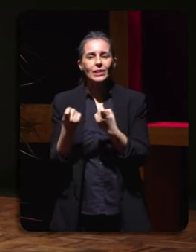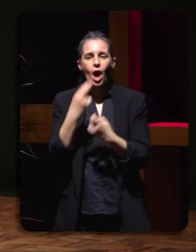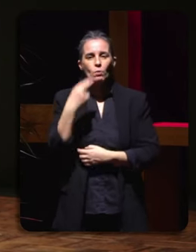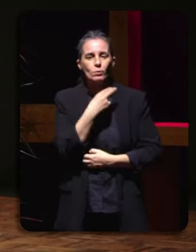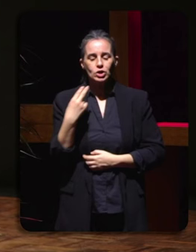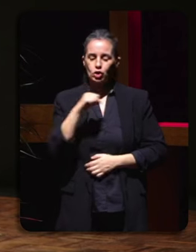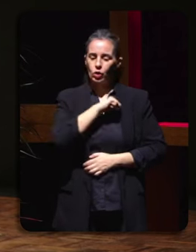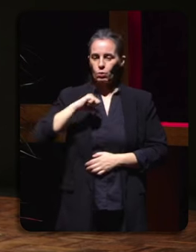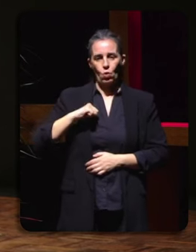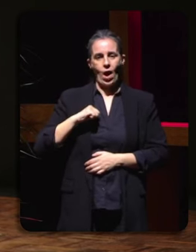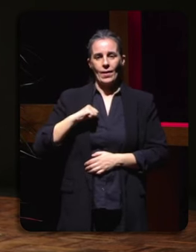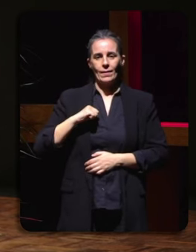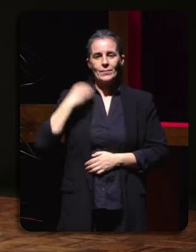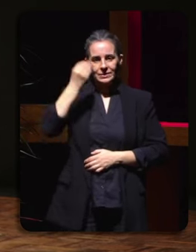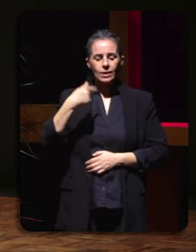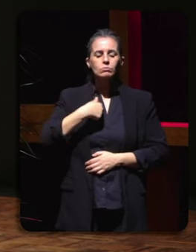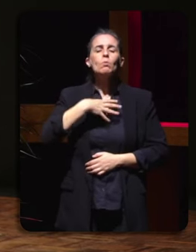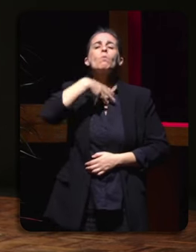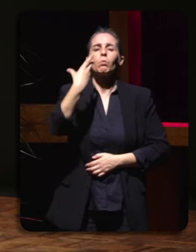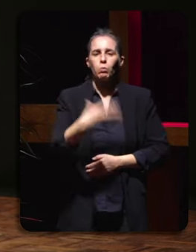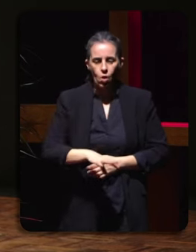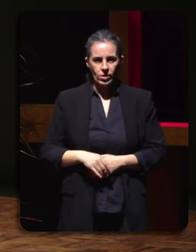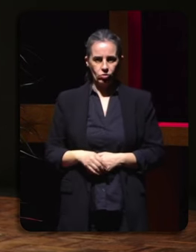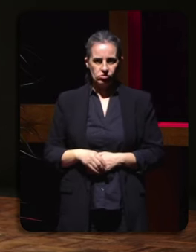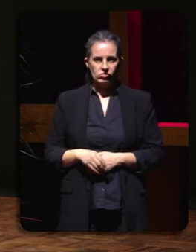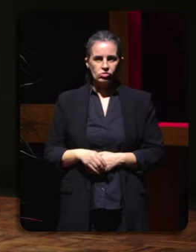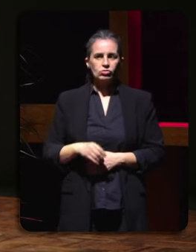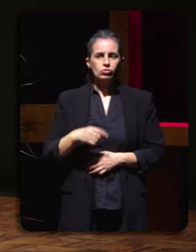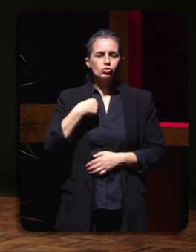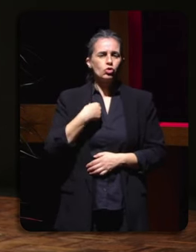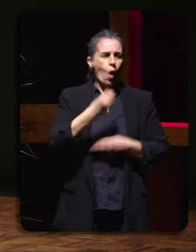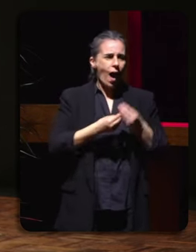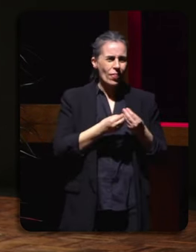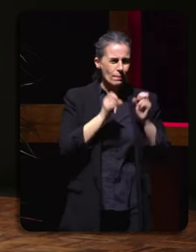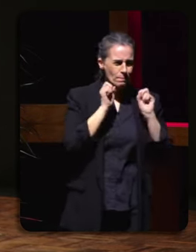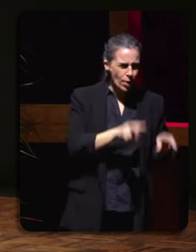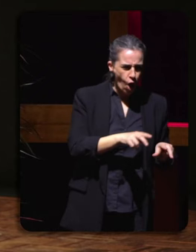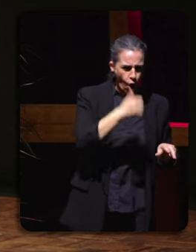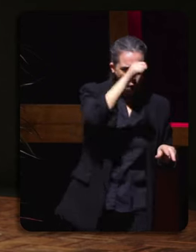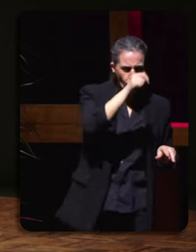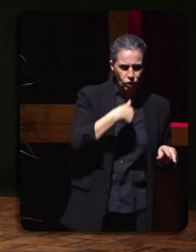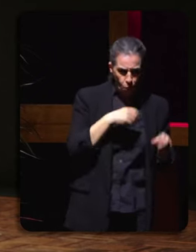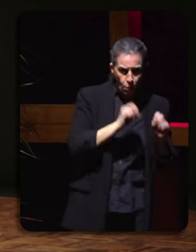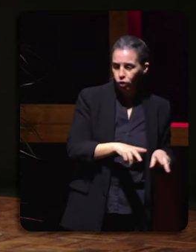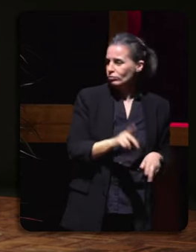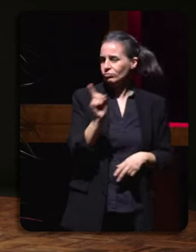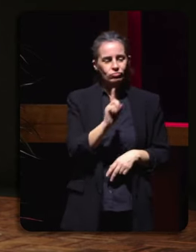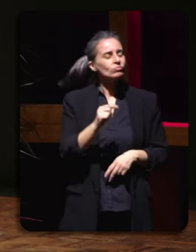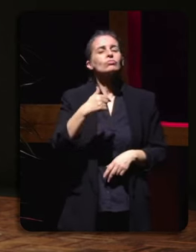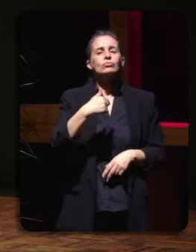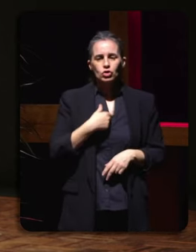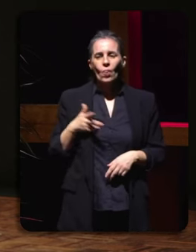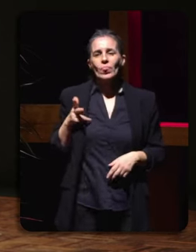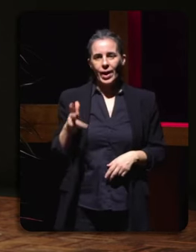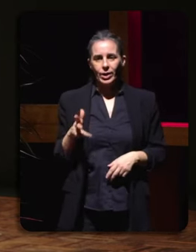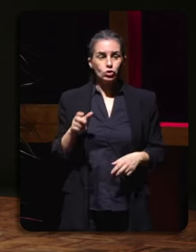individual pensar que somos capaces que que non o vamos a facer peor que eles que que temos temos dereito a aprobar e temos